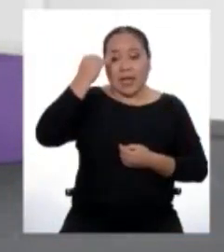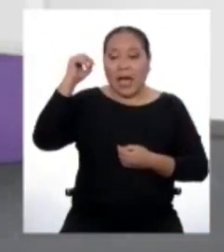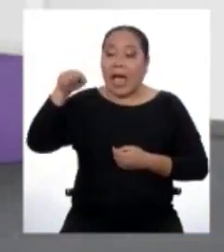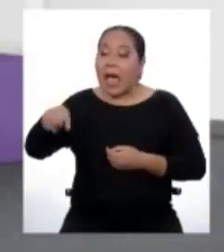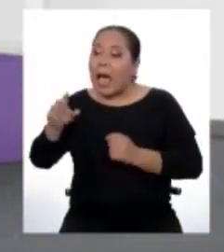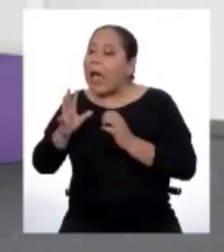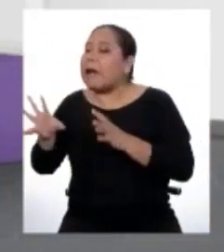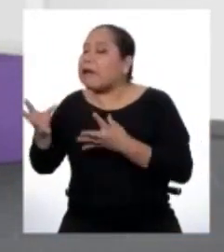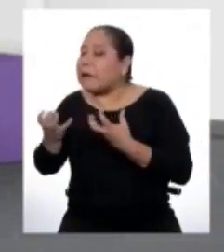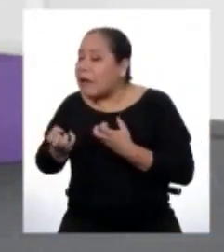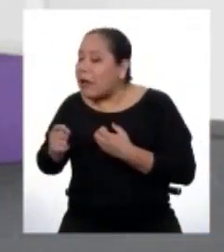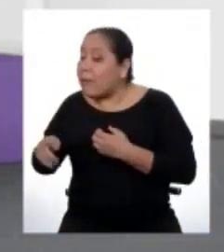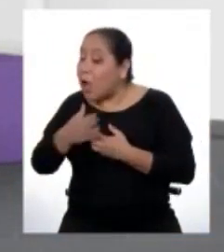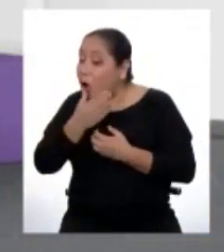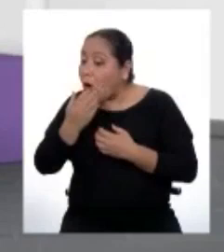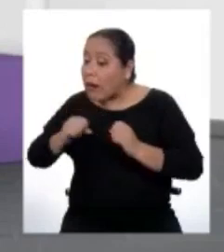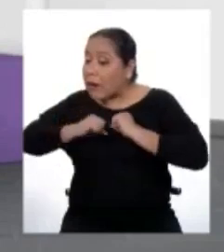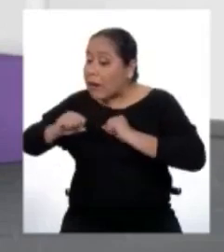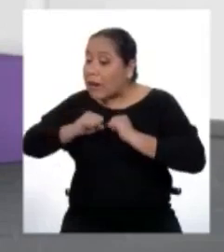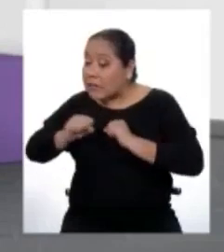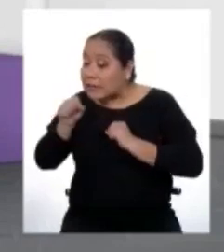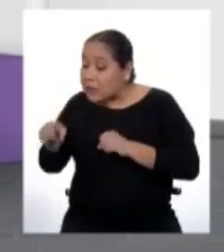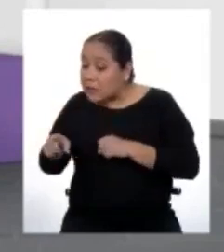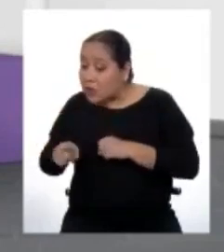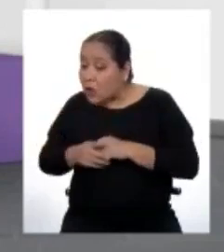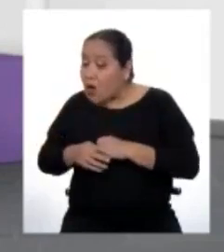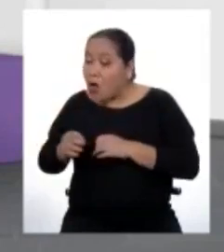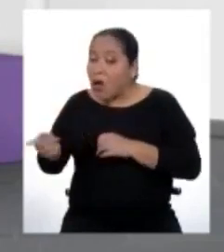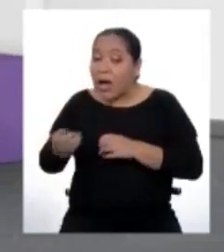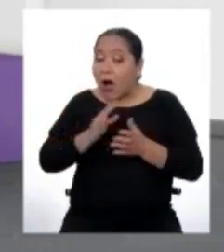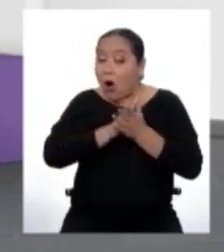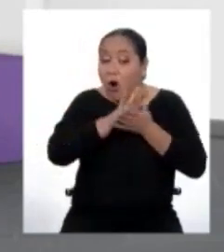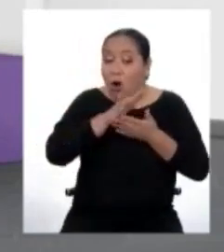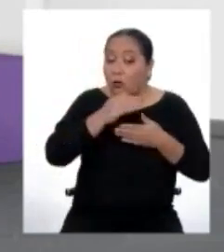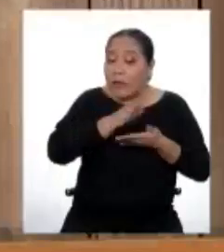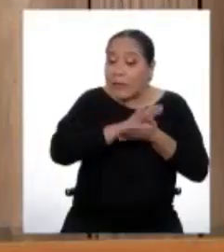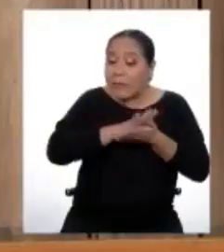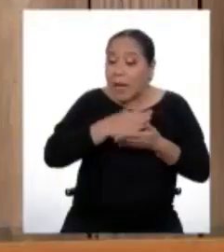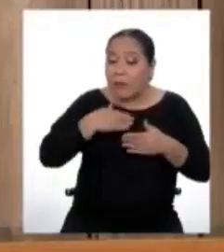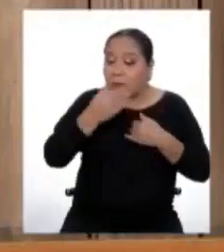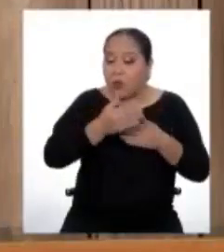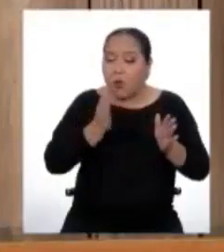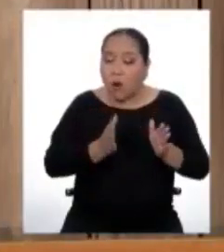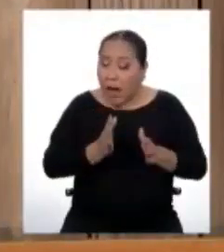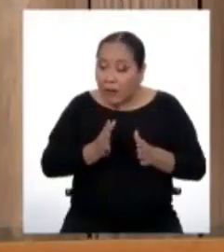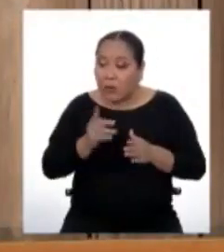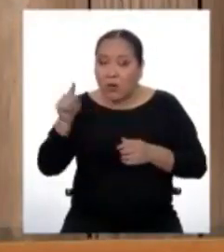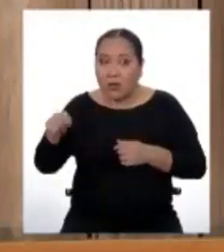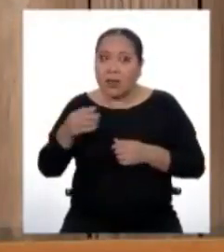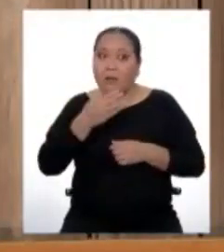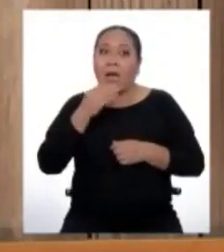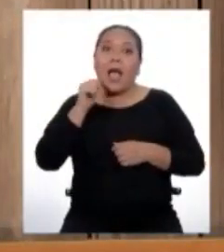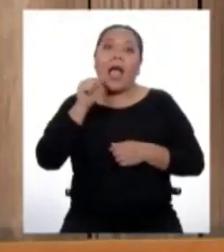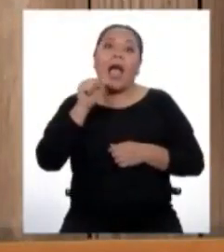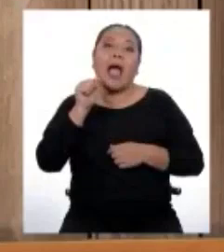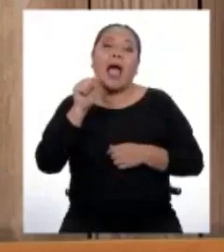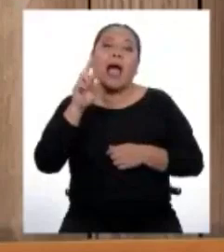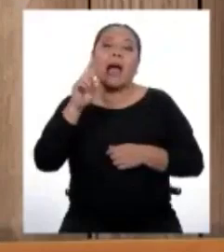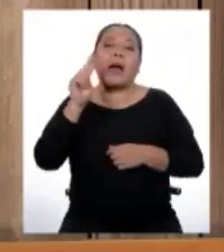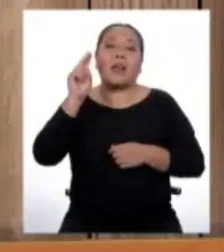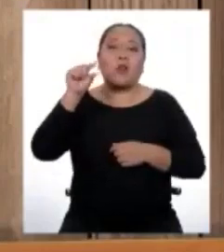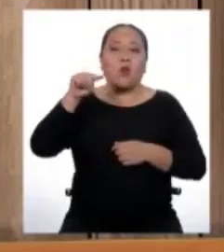cuarto es el mejor ejercicio que podrá hacer ahora en cuarentena. Creo que le voy a hacer ese favor. No me refería a eso exactamente,